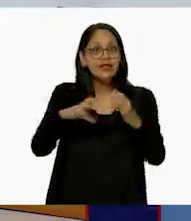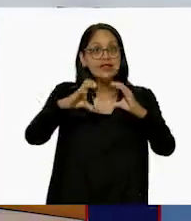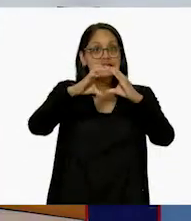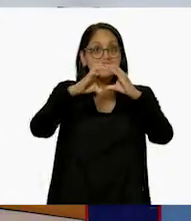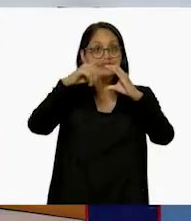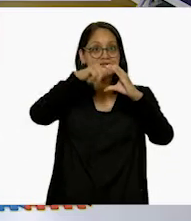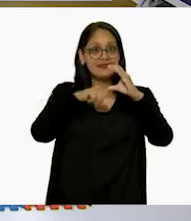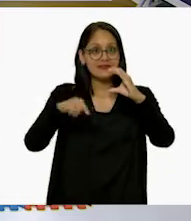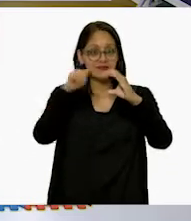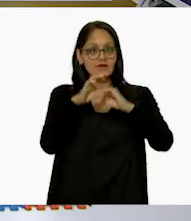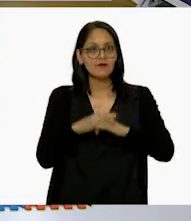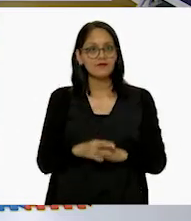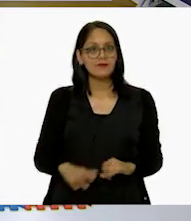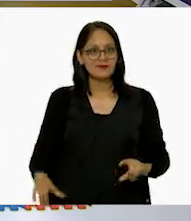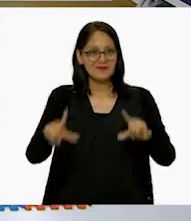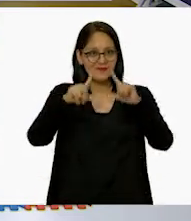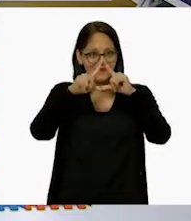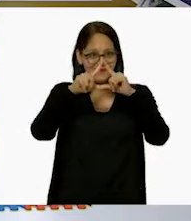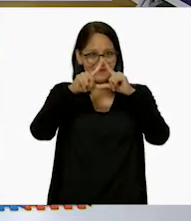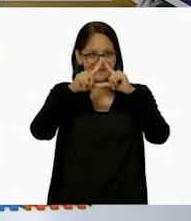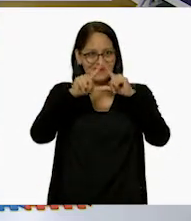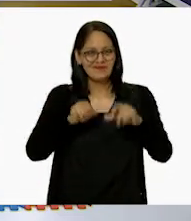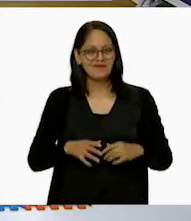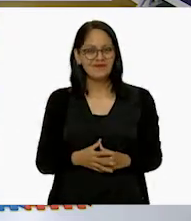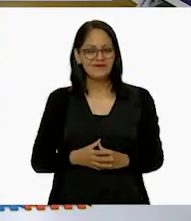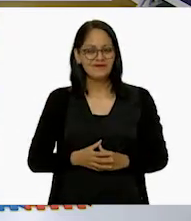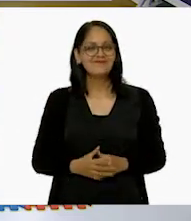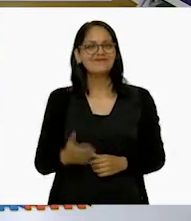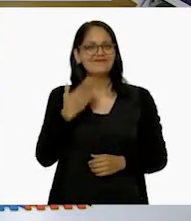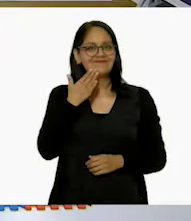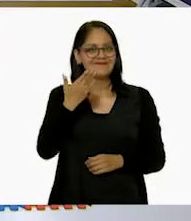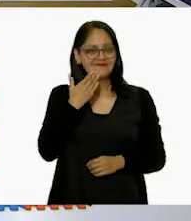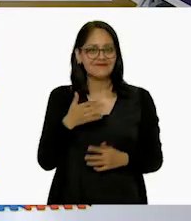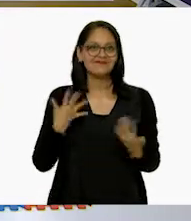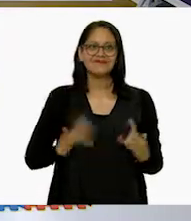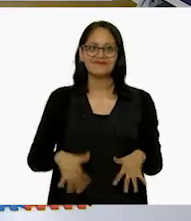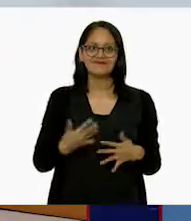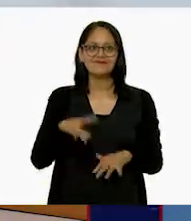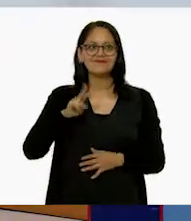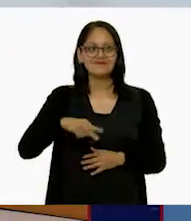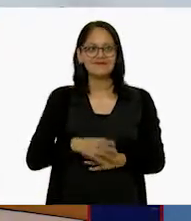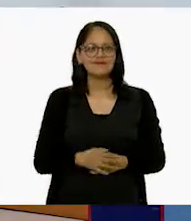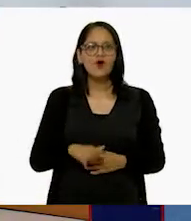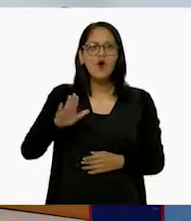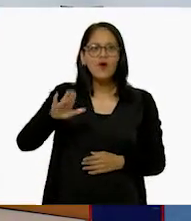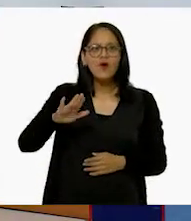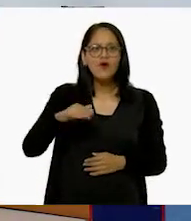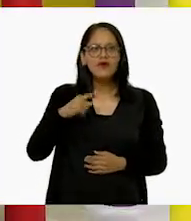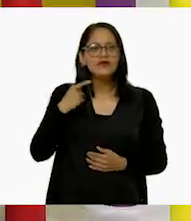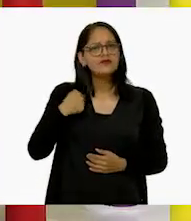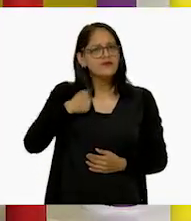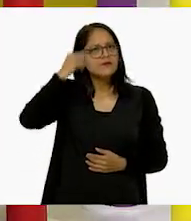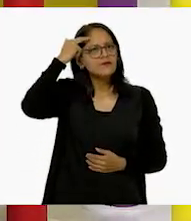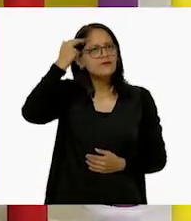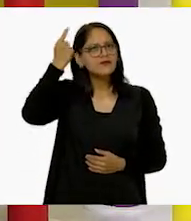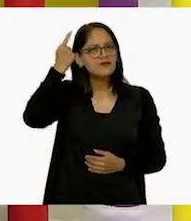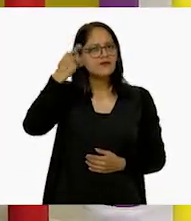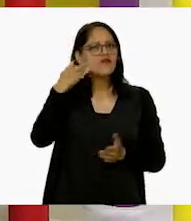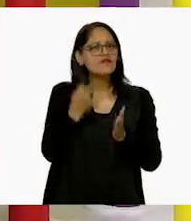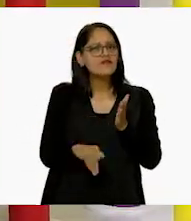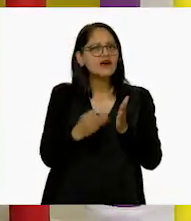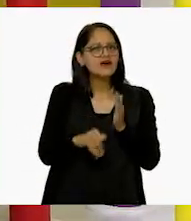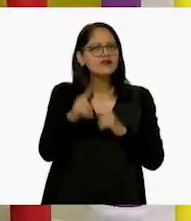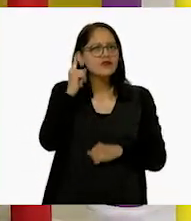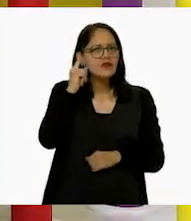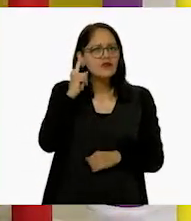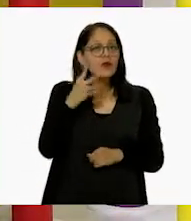círculo! ¡El círculo! ¡Triángulo! ¡Triángulo! ¡Muy bien, un triángulo! ¡Ay, sí! ¡Ay! Y yo me acordé de uno. Creo que faltó